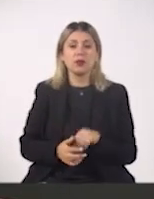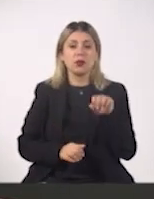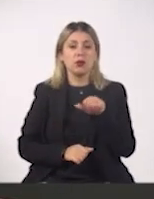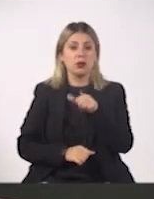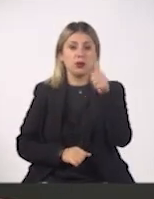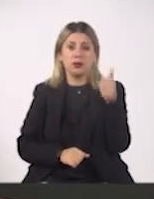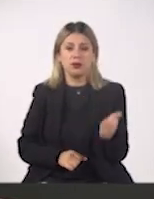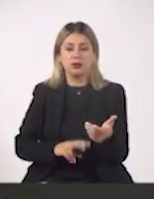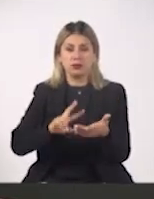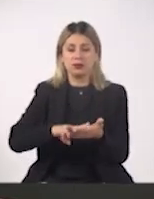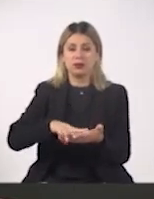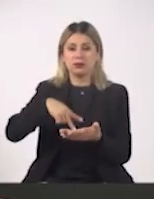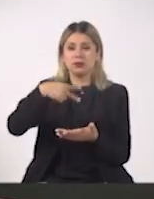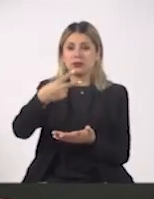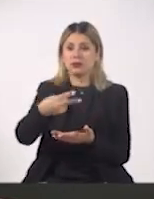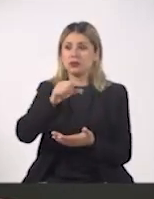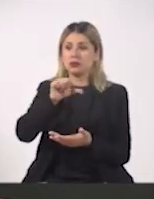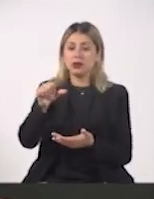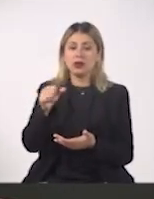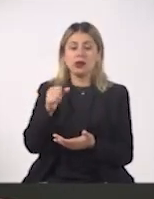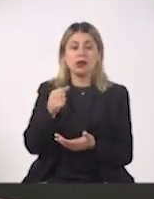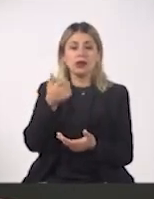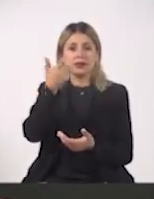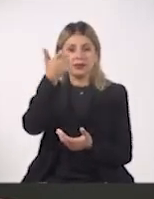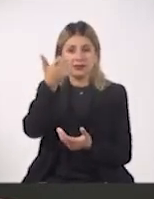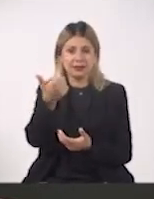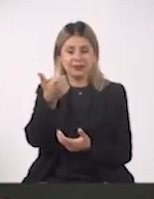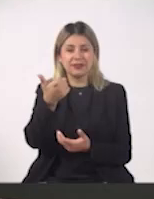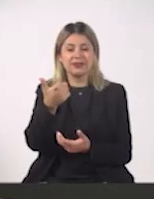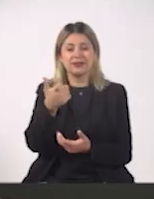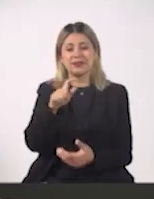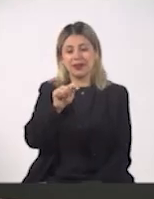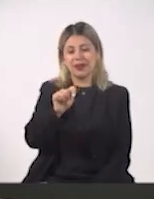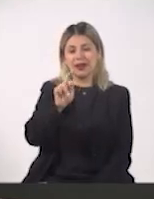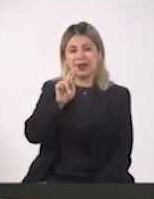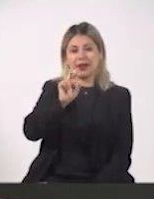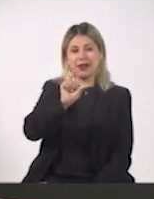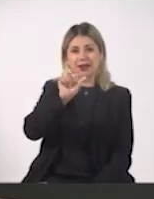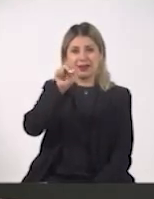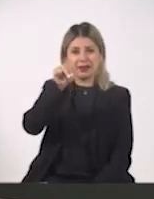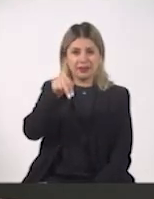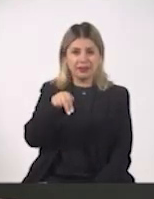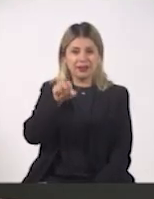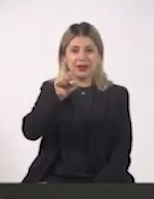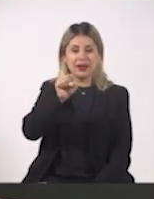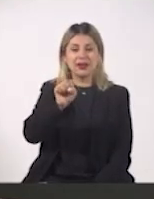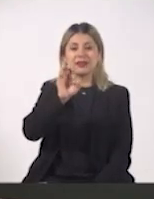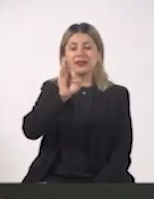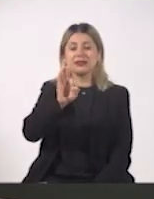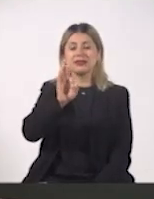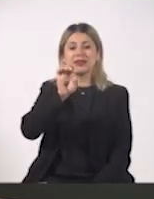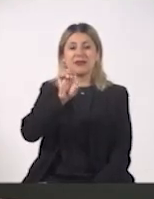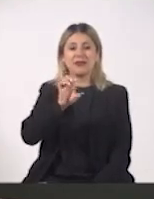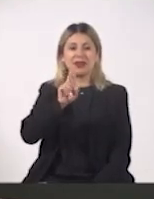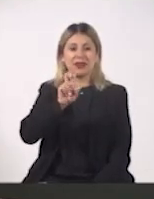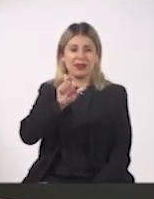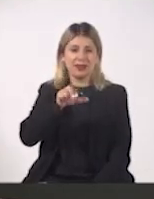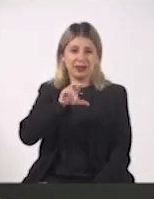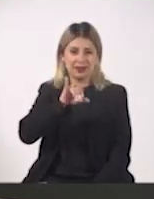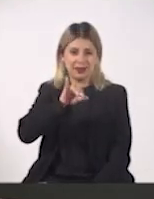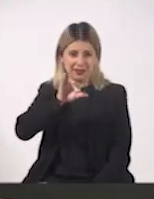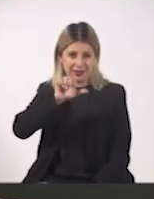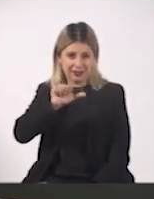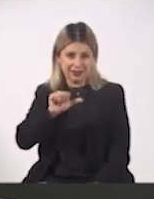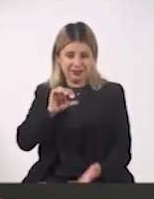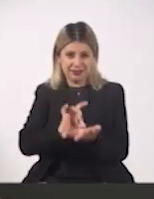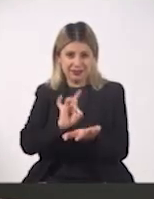hacer traspasos no solo a través de la tradicional transferencia que se tiene ahí. Hay una aplicación y una tecnología